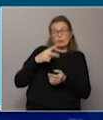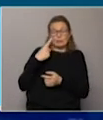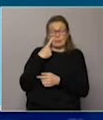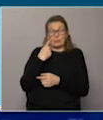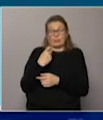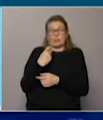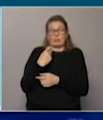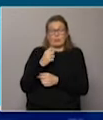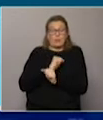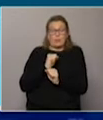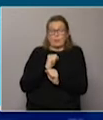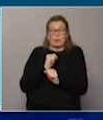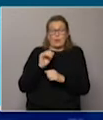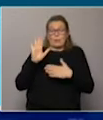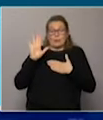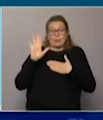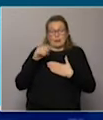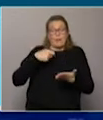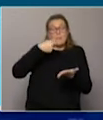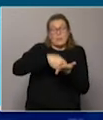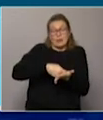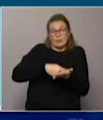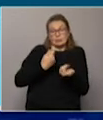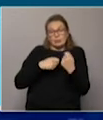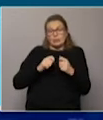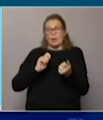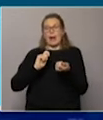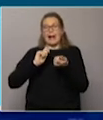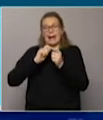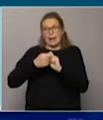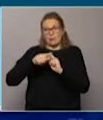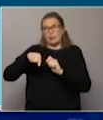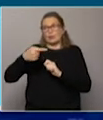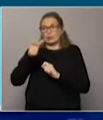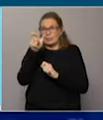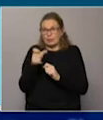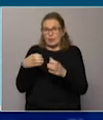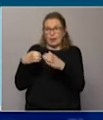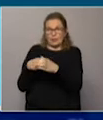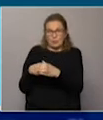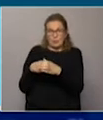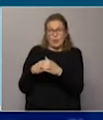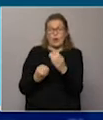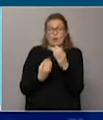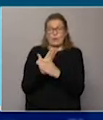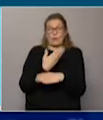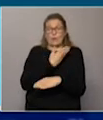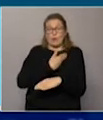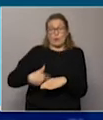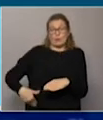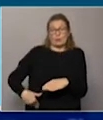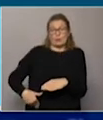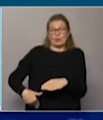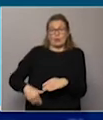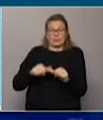viendo es que no pudo honrar esa deuda y por ende tuvo que hacer un canje con acreedores. El nuevo gobierno lo que está haciendo, que es